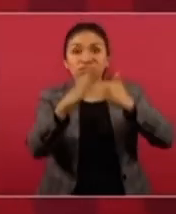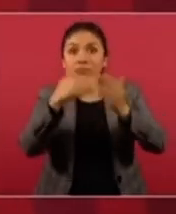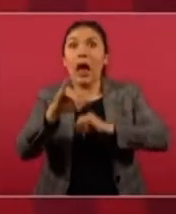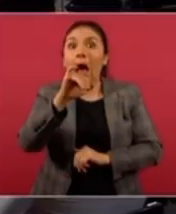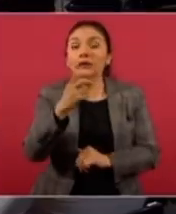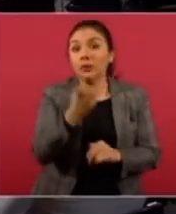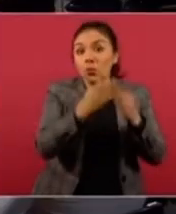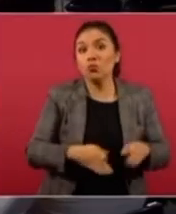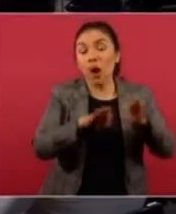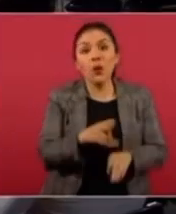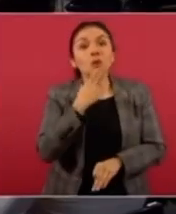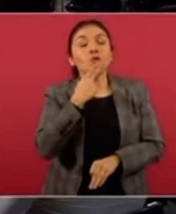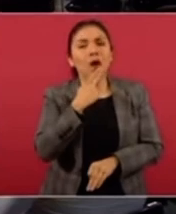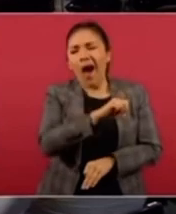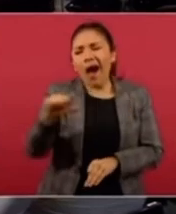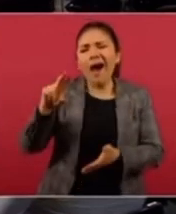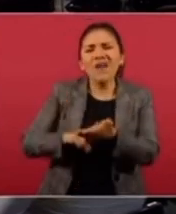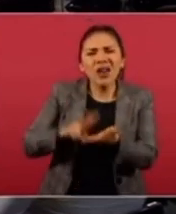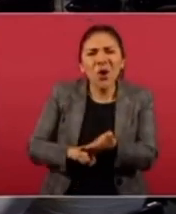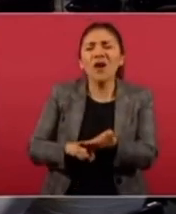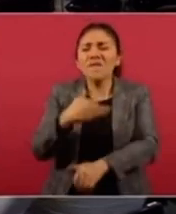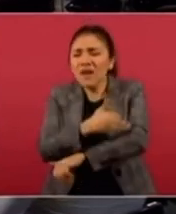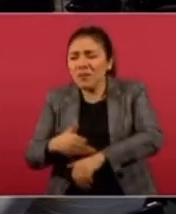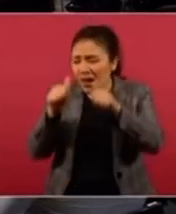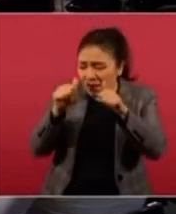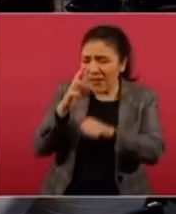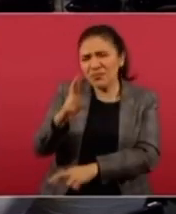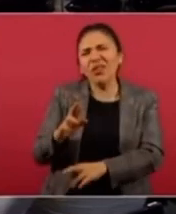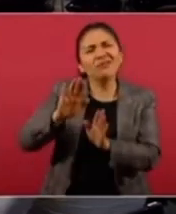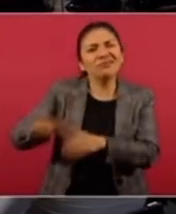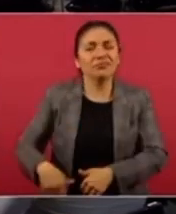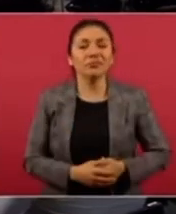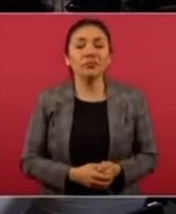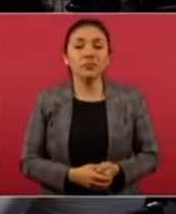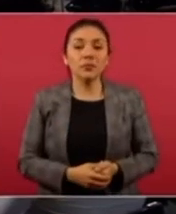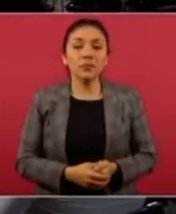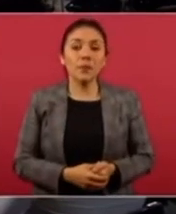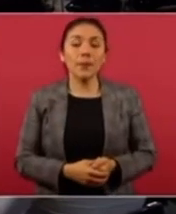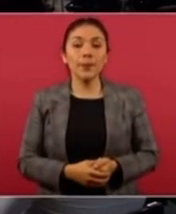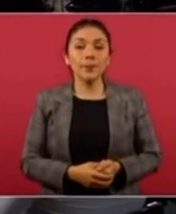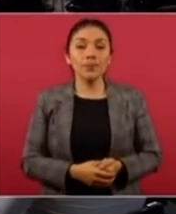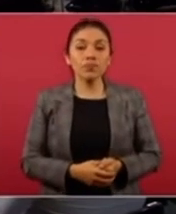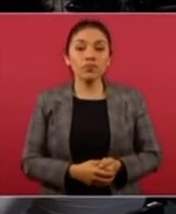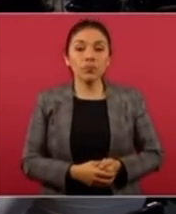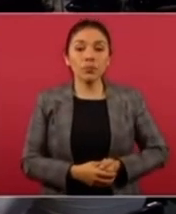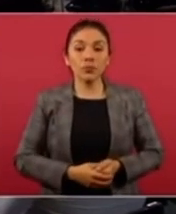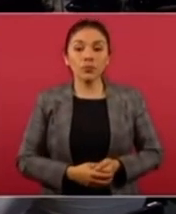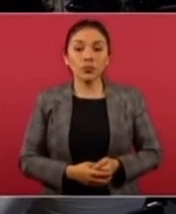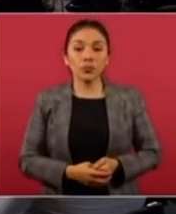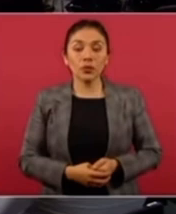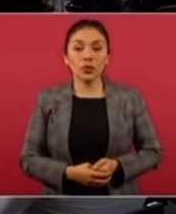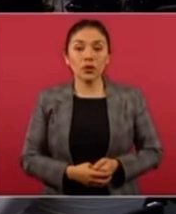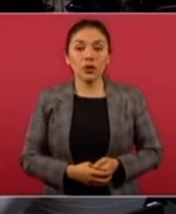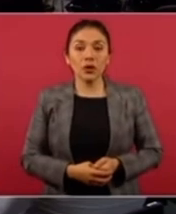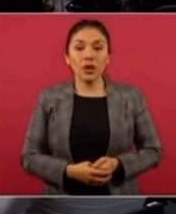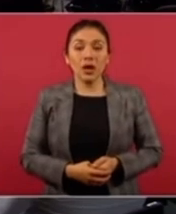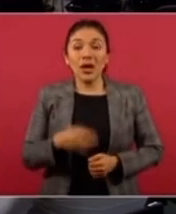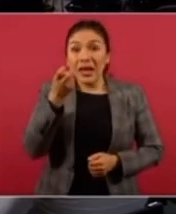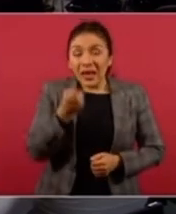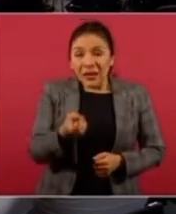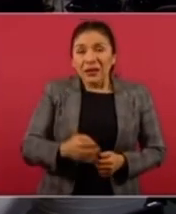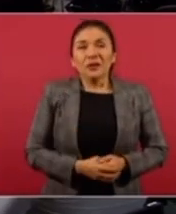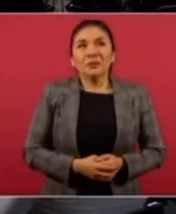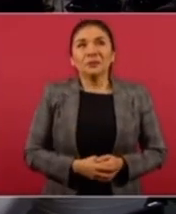idioteces. Vamos a seguir igual. Pero aquí la pregunta es, ¿hasta cuándo los aplaudidores van a